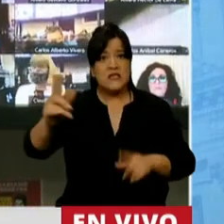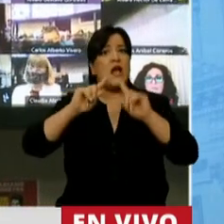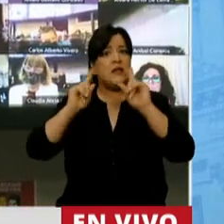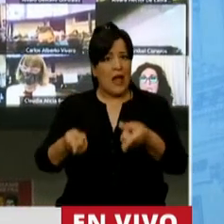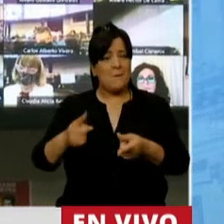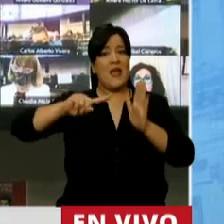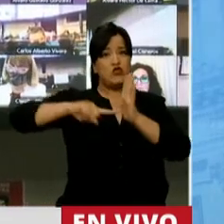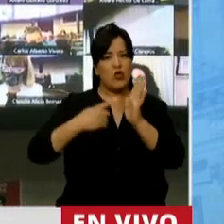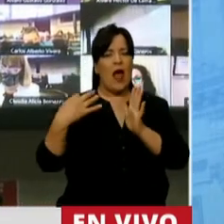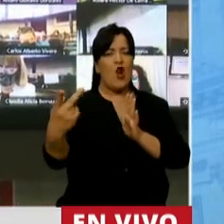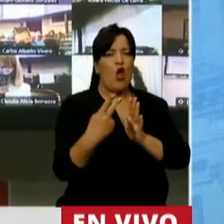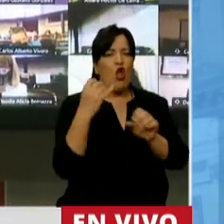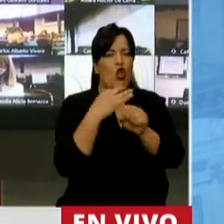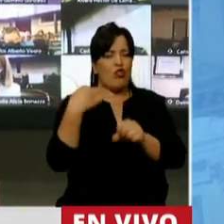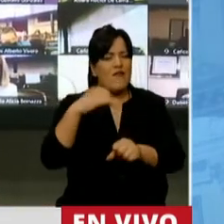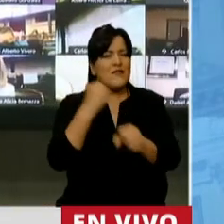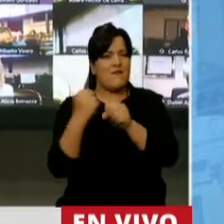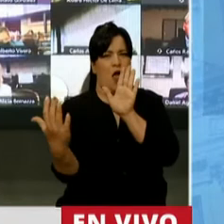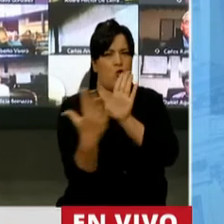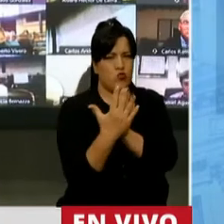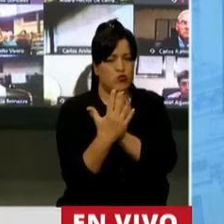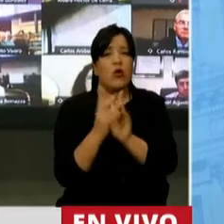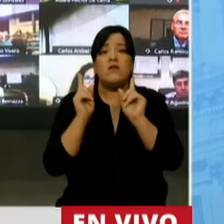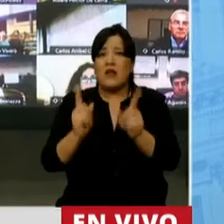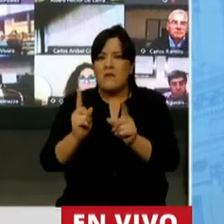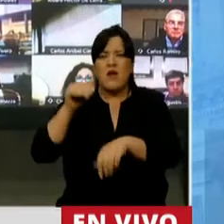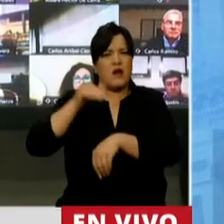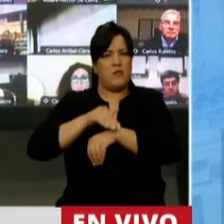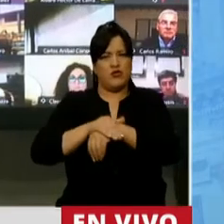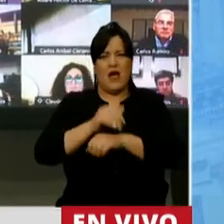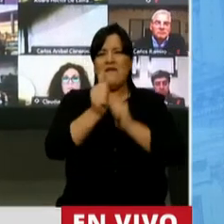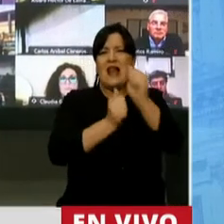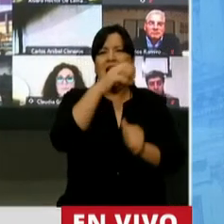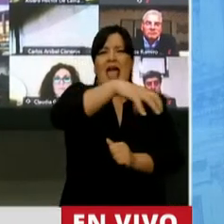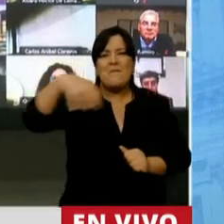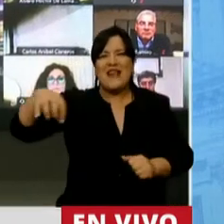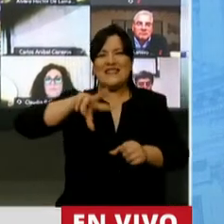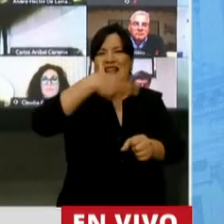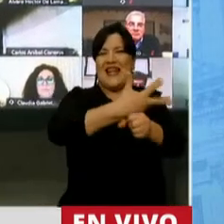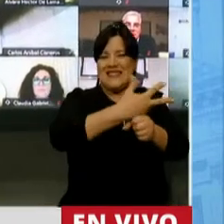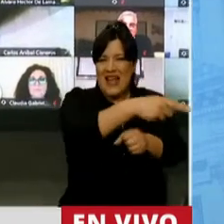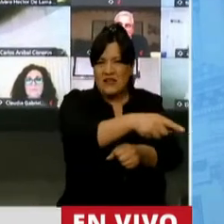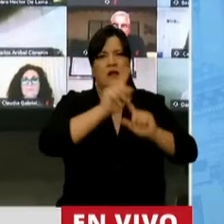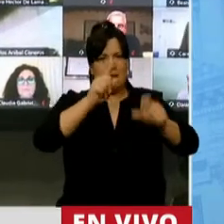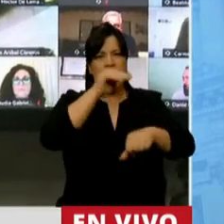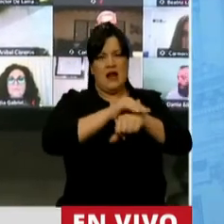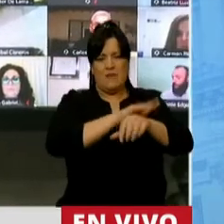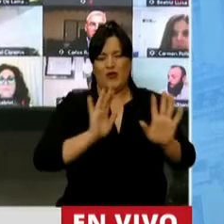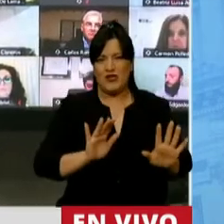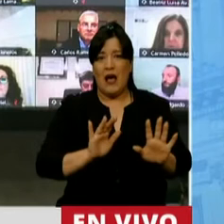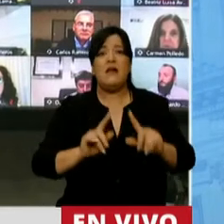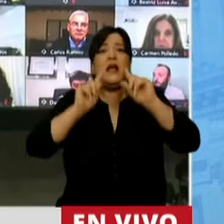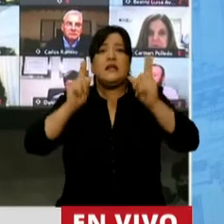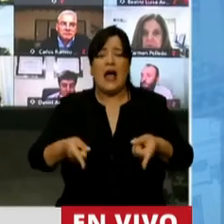la ciudad. La responsabilidad de las empresas concesionarias. El control de